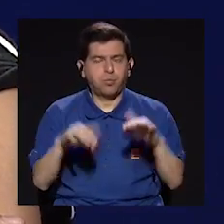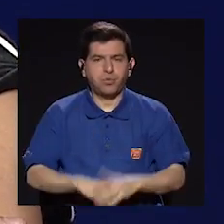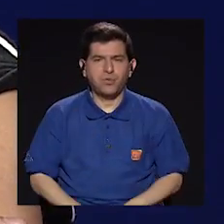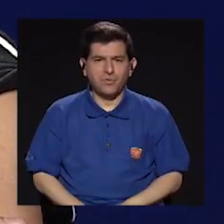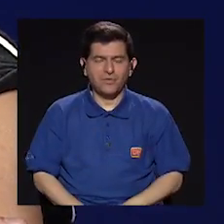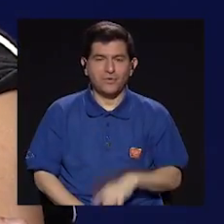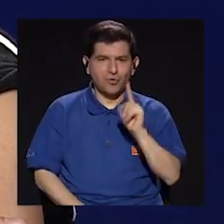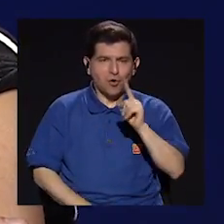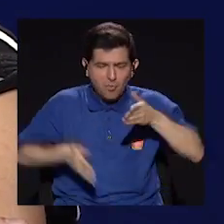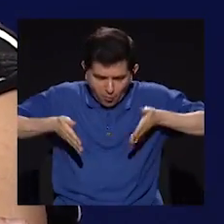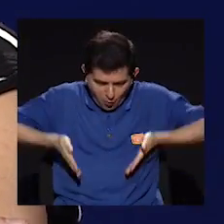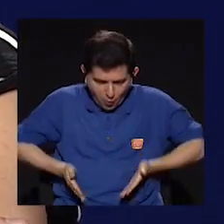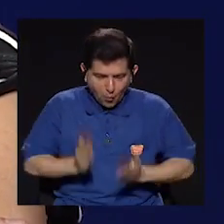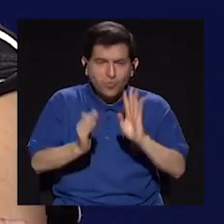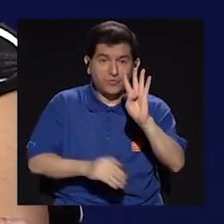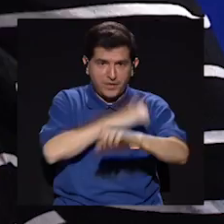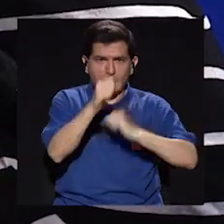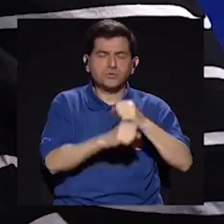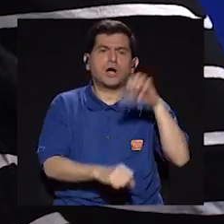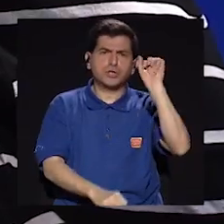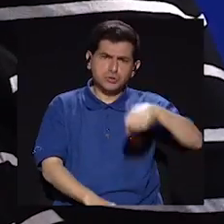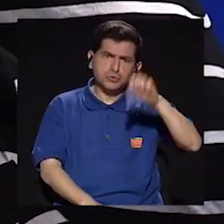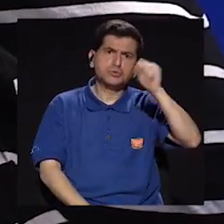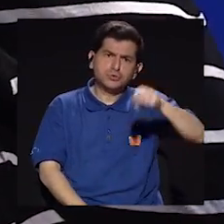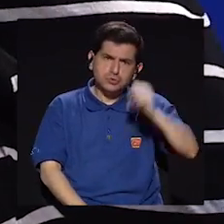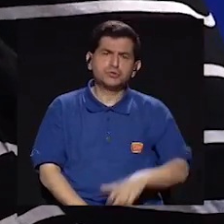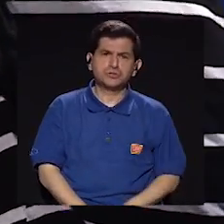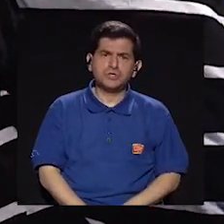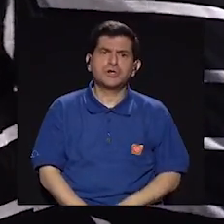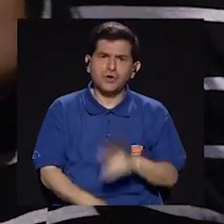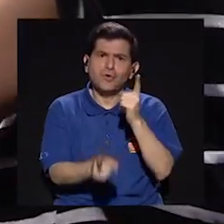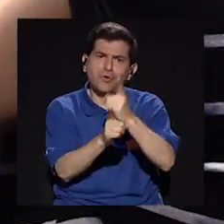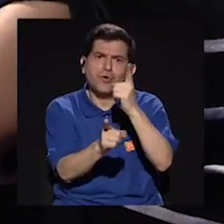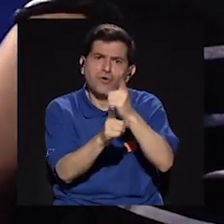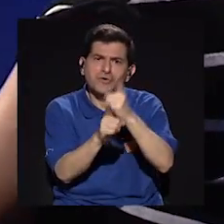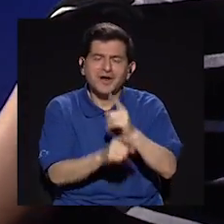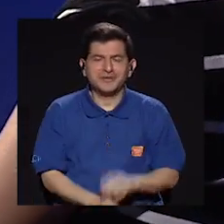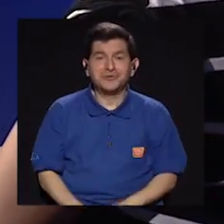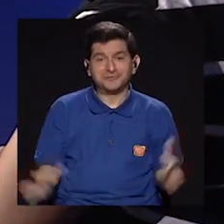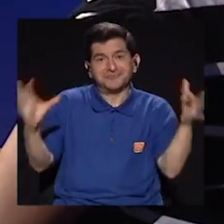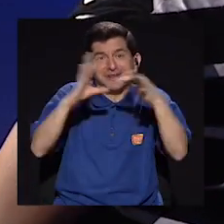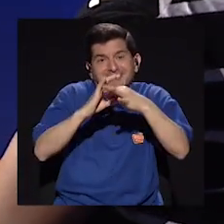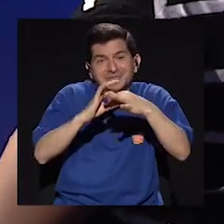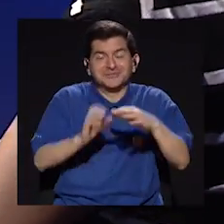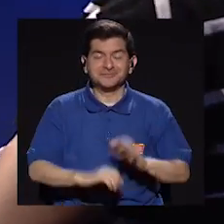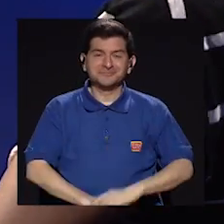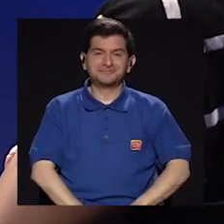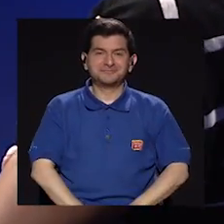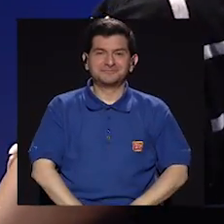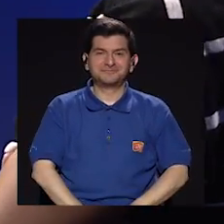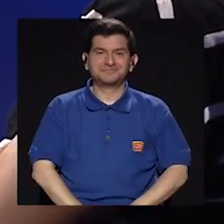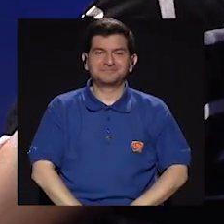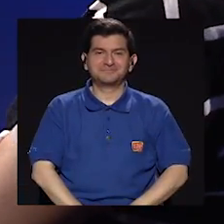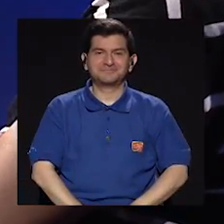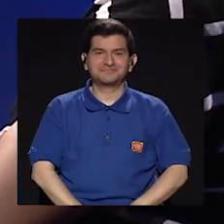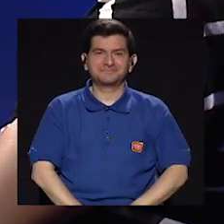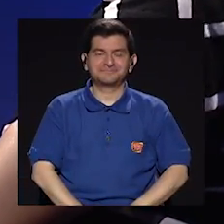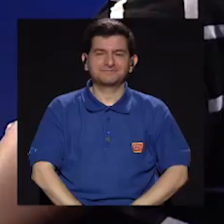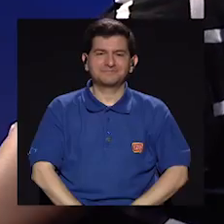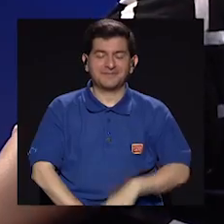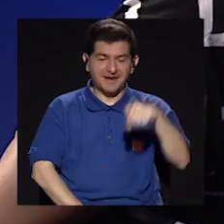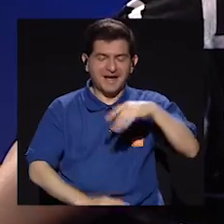Porque... Fue como un parto de cuatro años. Uf, cállate, sí. Sí, a propósito de... ¿Verdad? O sea, sí. Bueno,